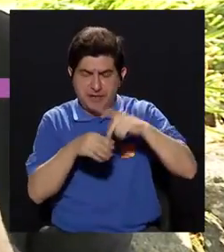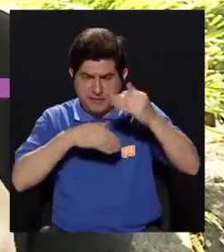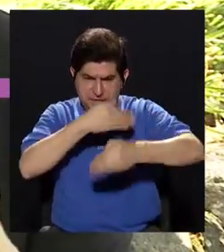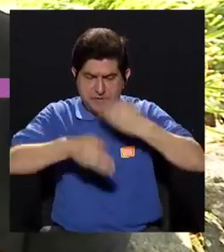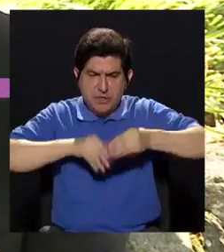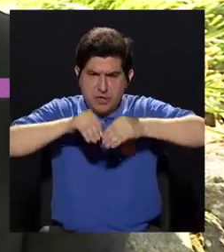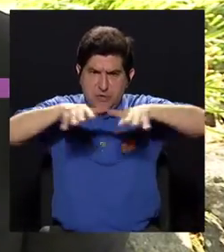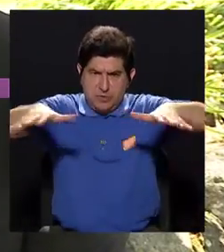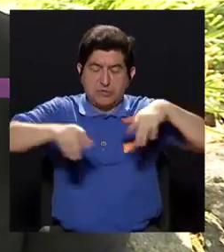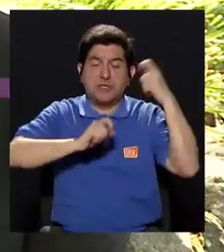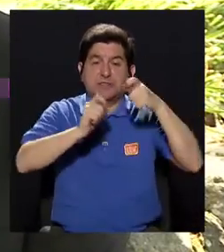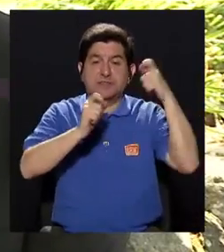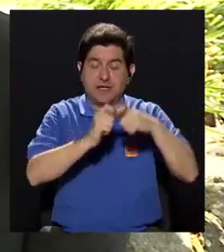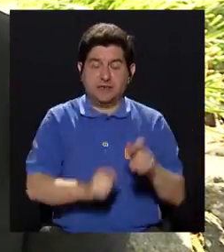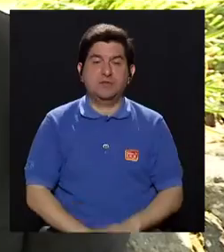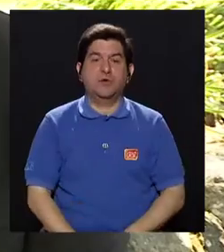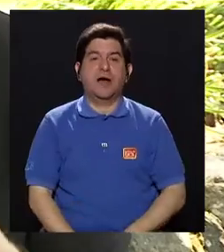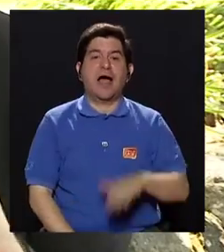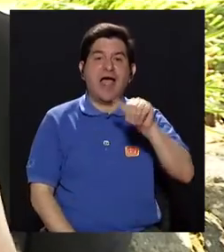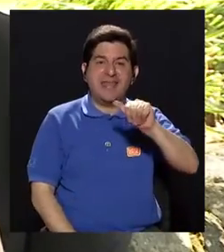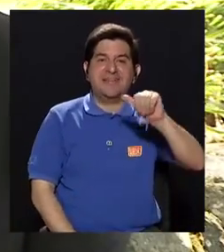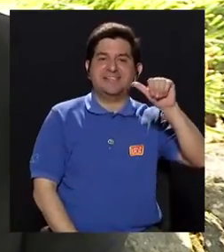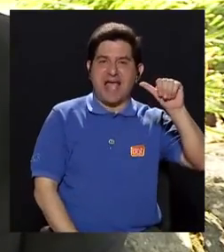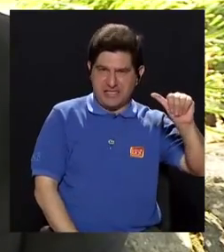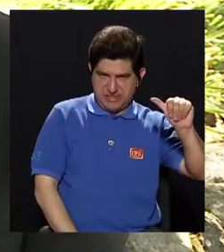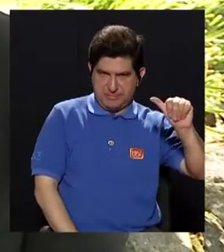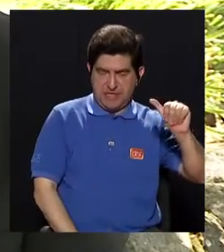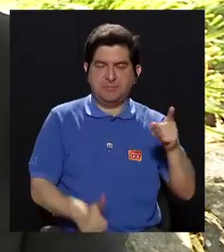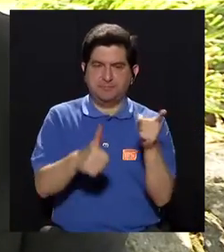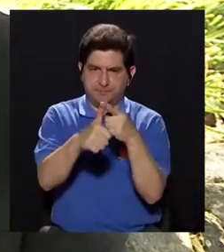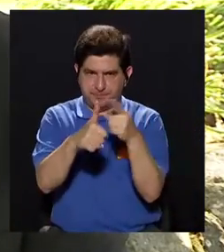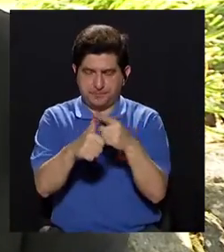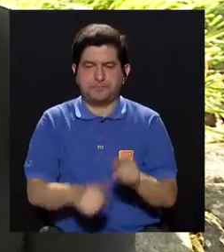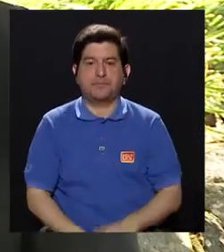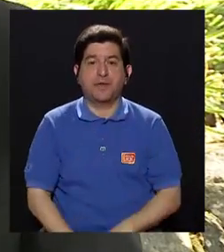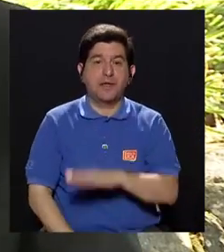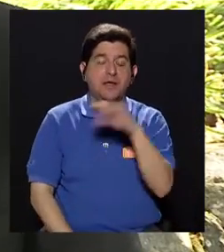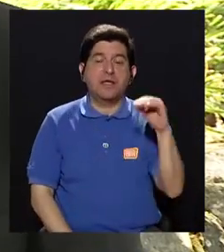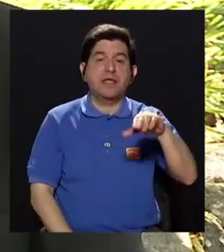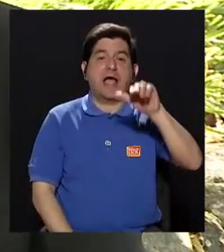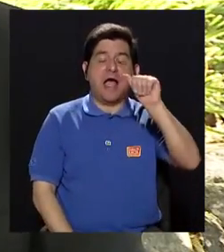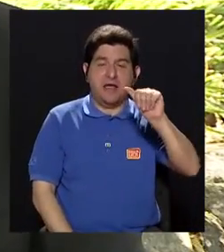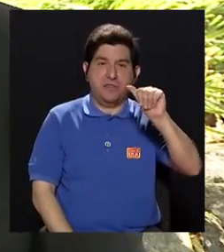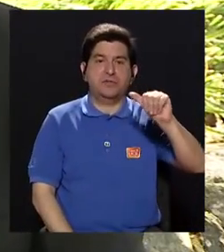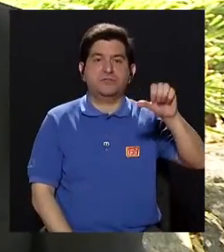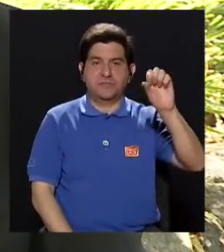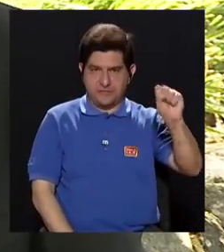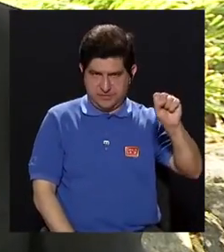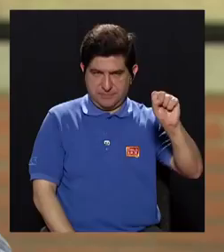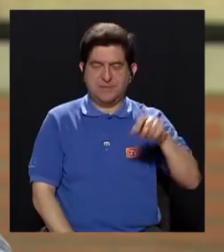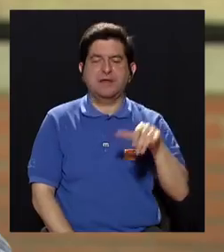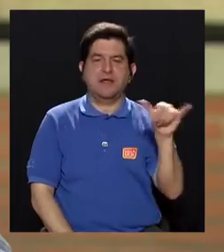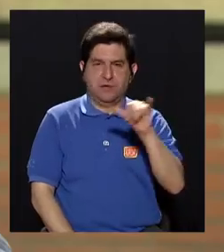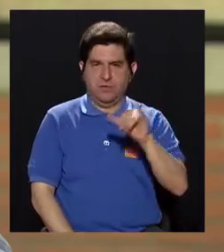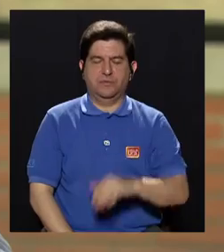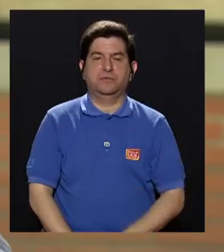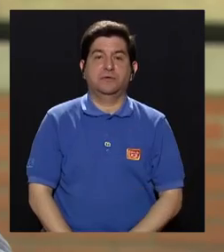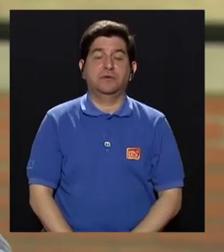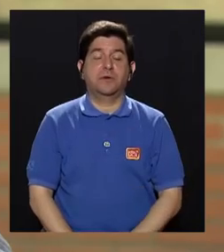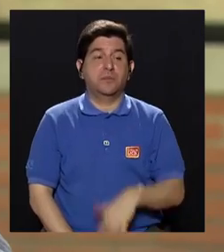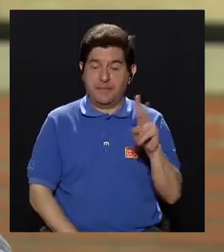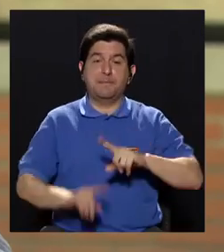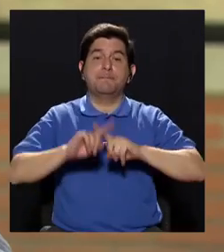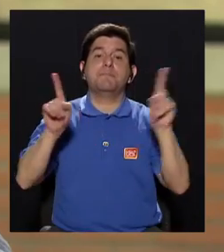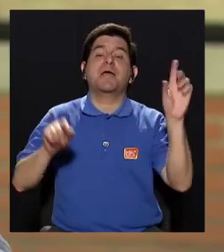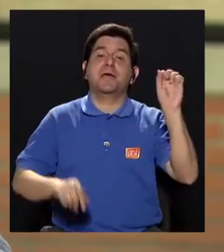en lo que es la transmisión. Me refiero concretamente a Aedes aegypti en primera instancia y a Aedes albopictus también. Y